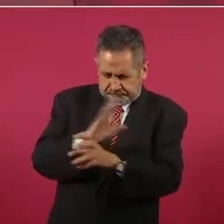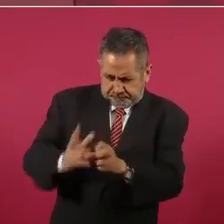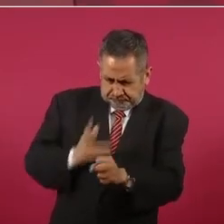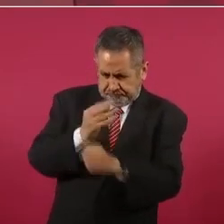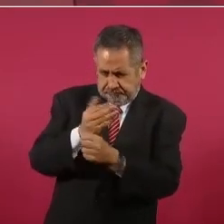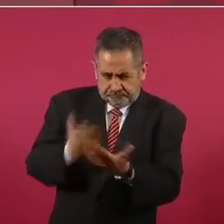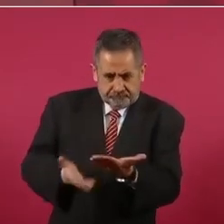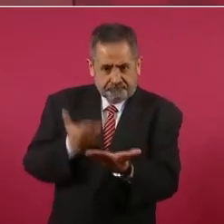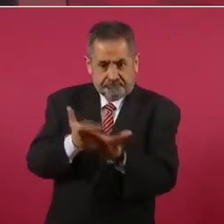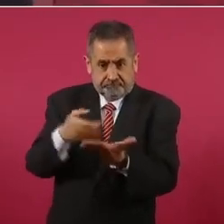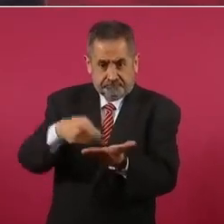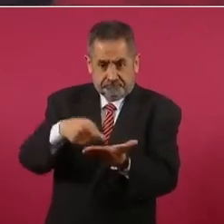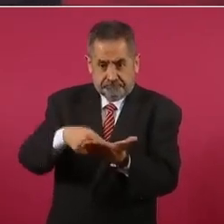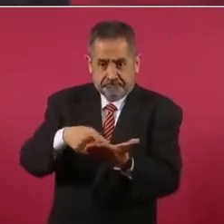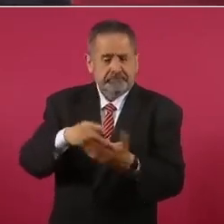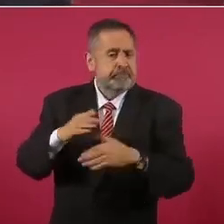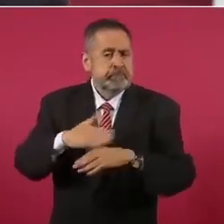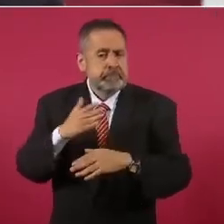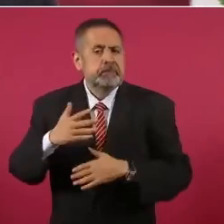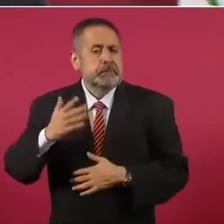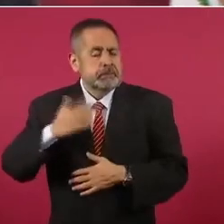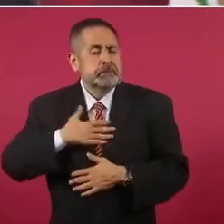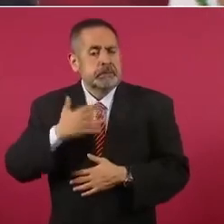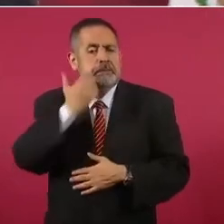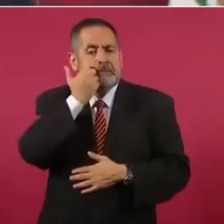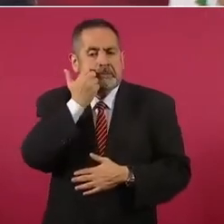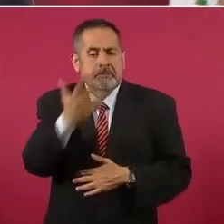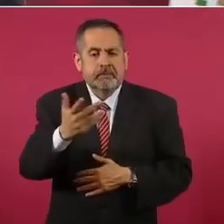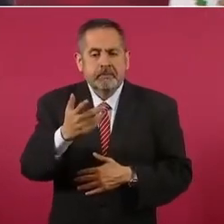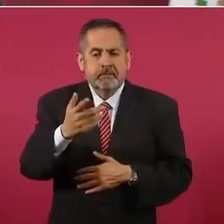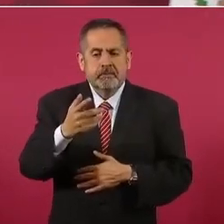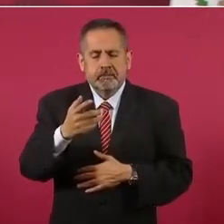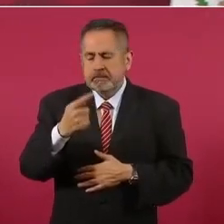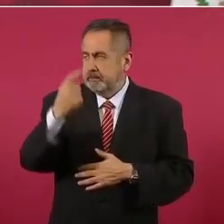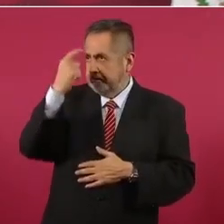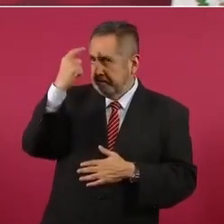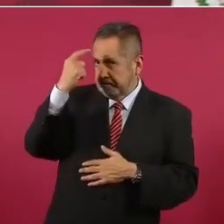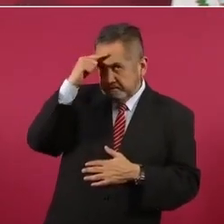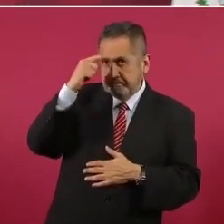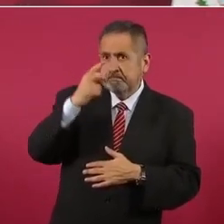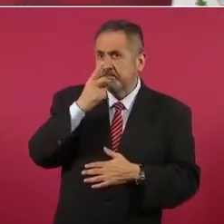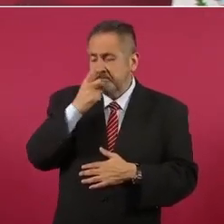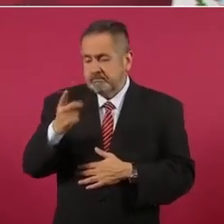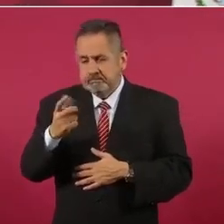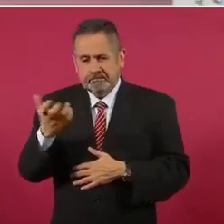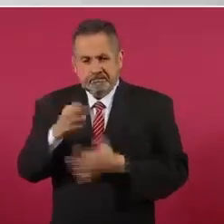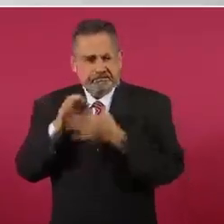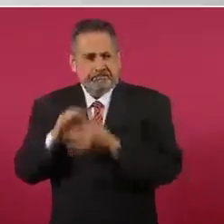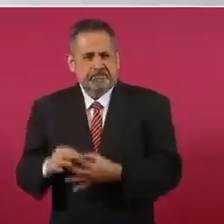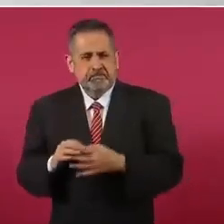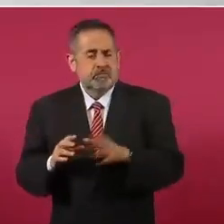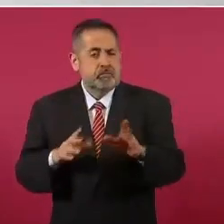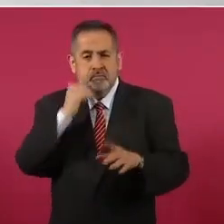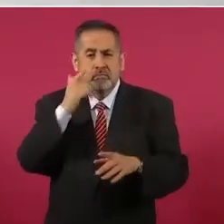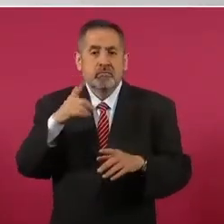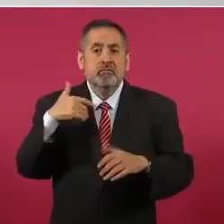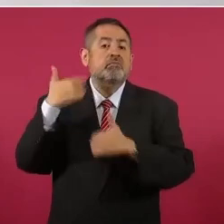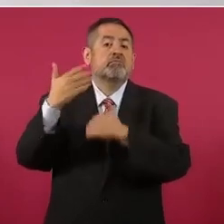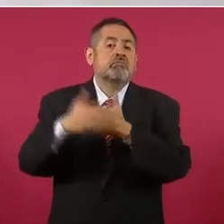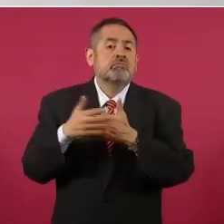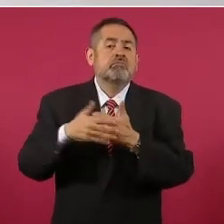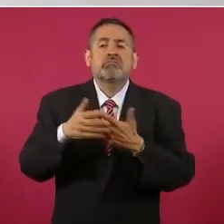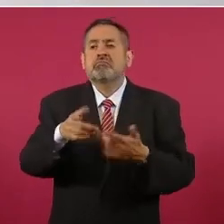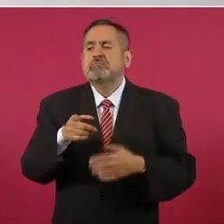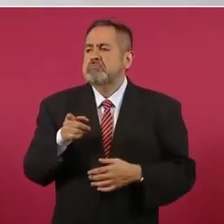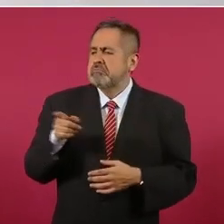porque quiero ser consecuente y no quiero que el día de mañana se diga bueno y